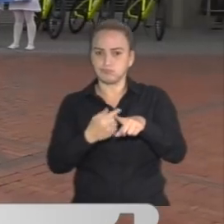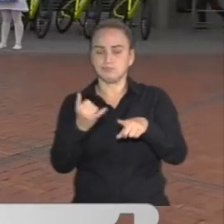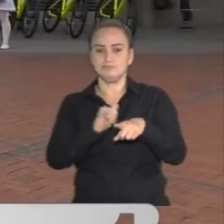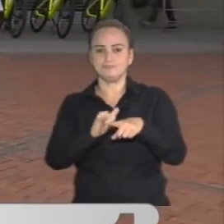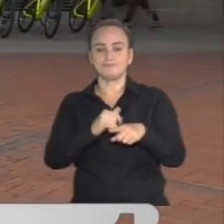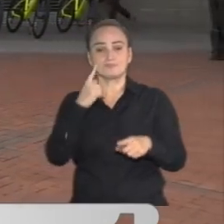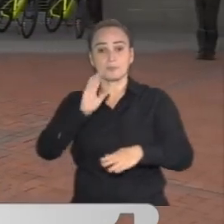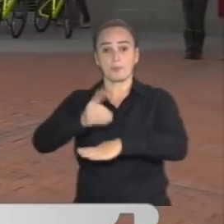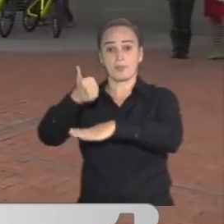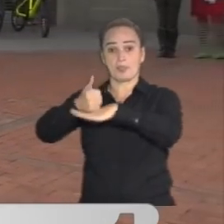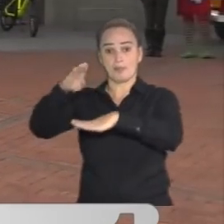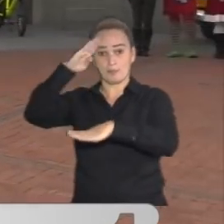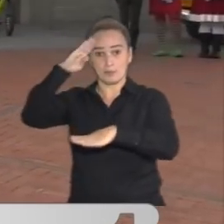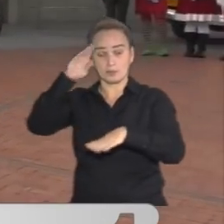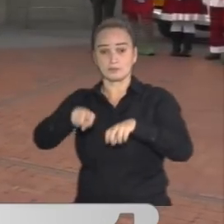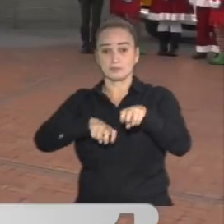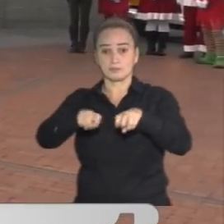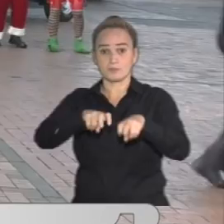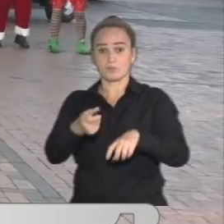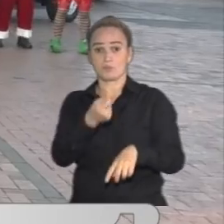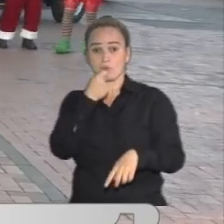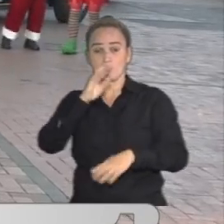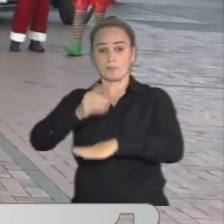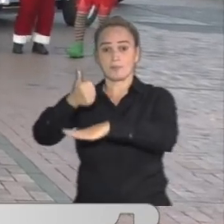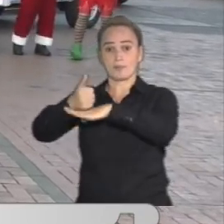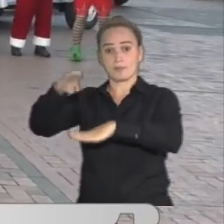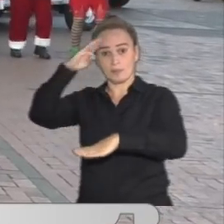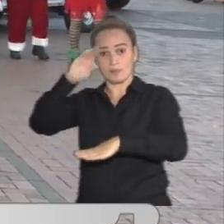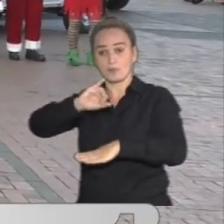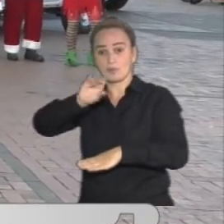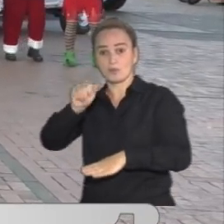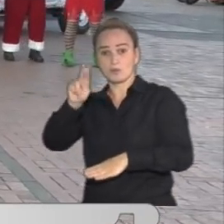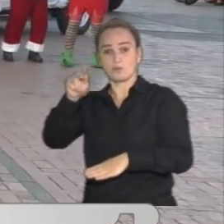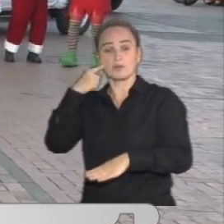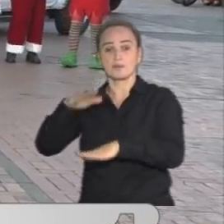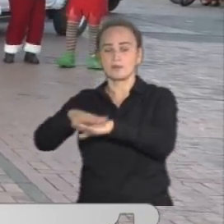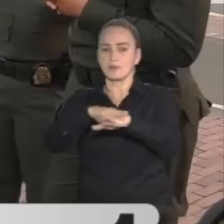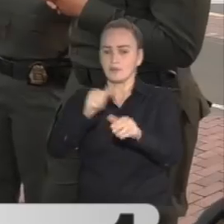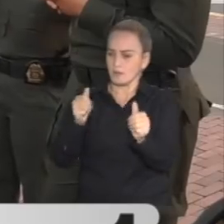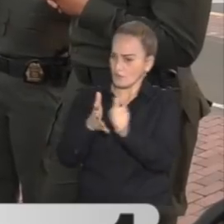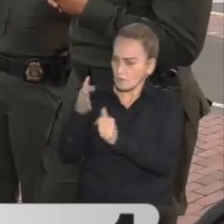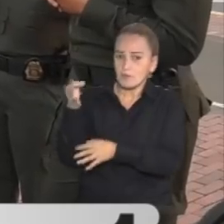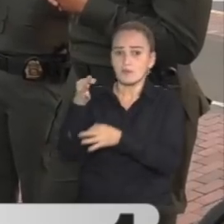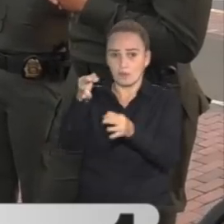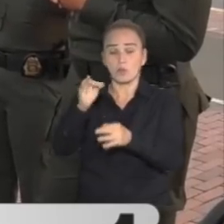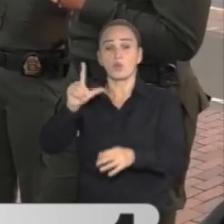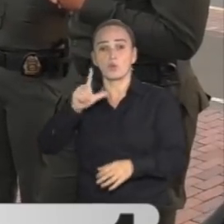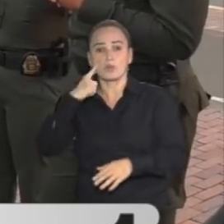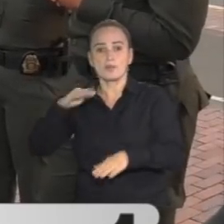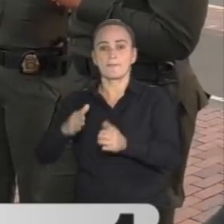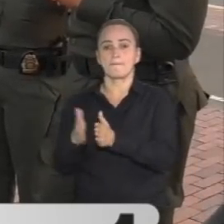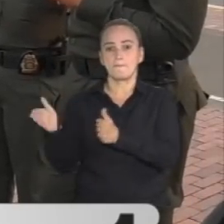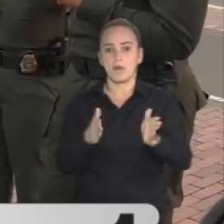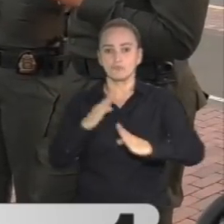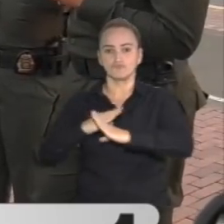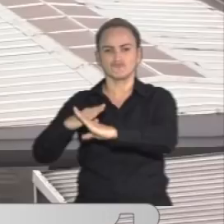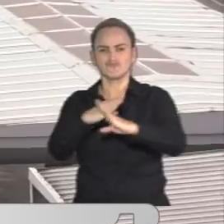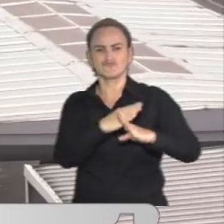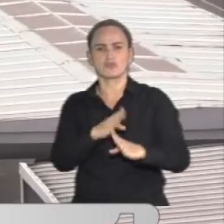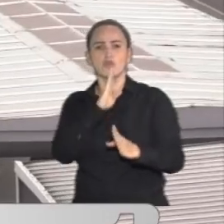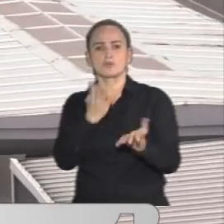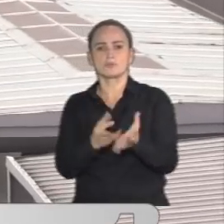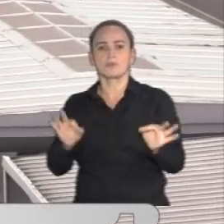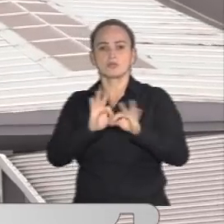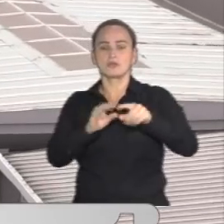El director de la Policía de Tránsito y Transporte, el mayor general Juan Libreros, entregó detalles este lunes de todo un plan de seguridad para